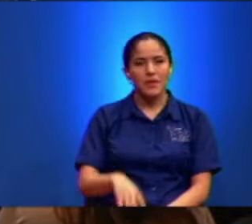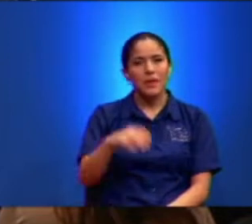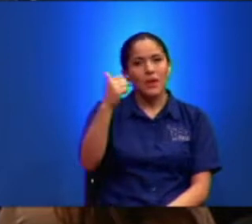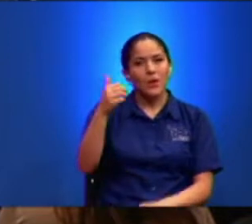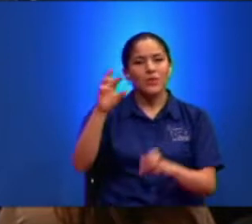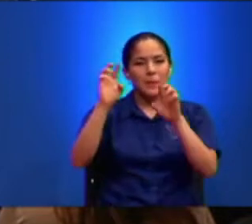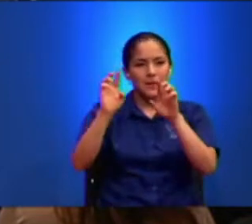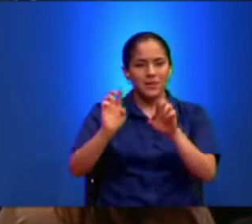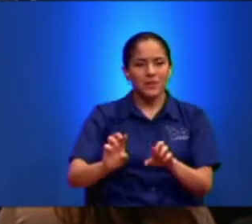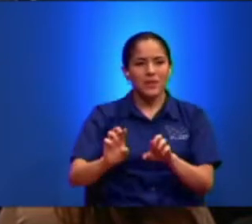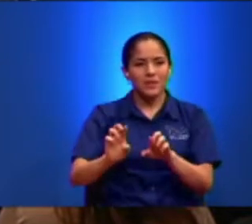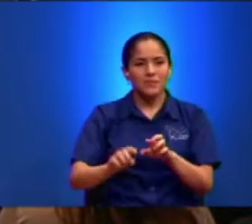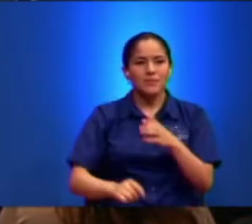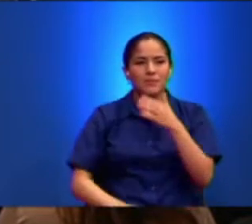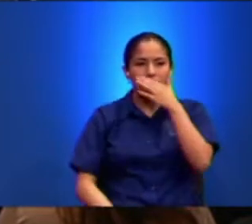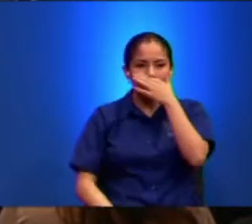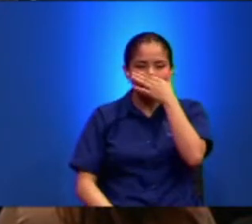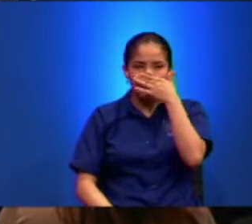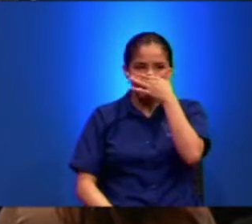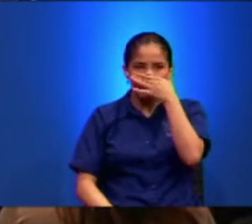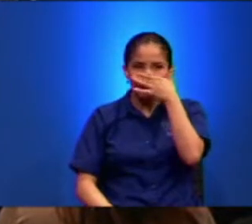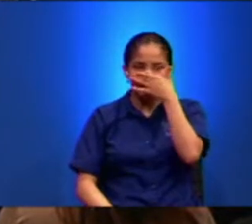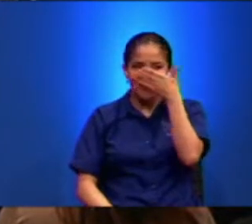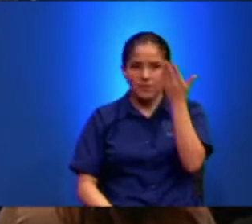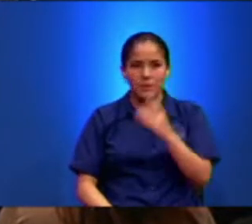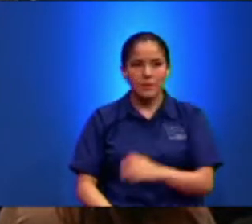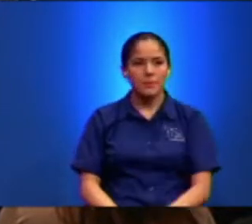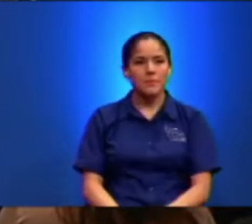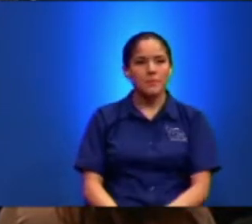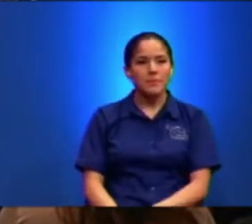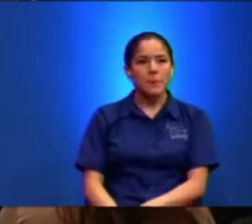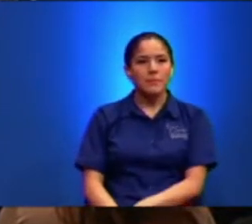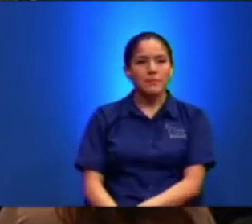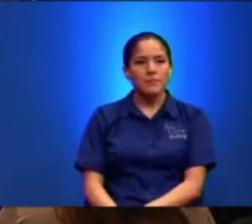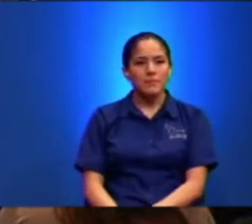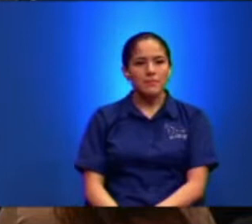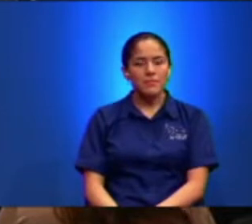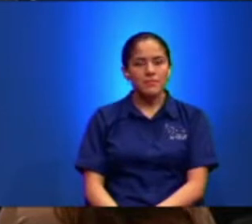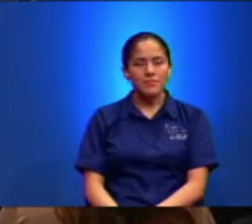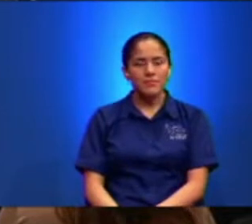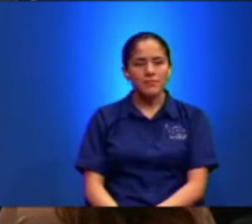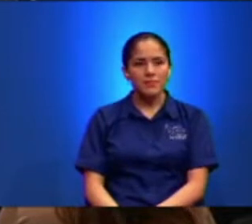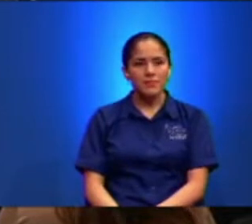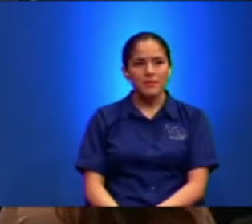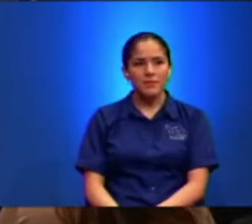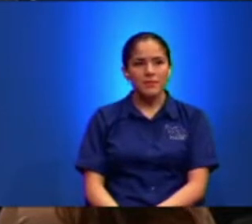Molina Alic Molina Es verdad Mateo 16